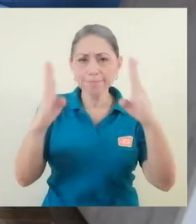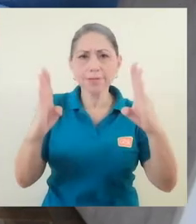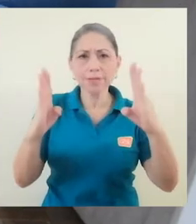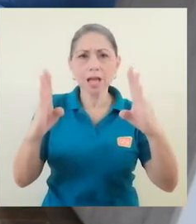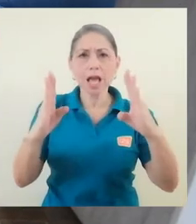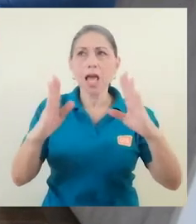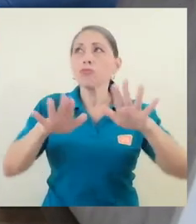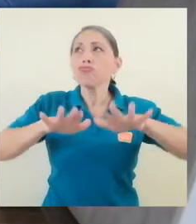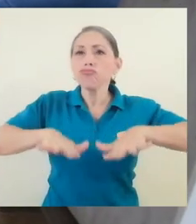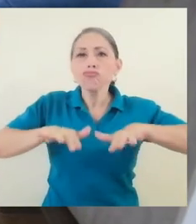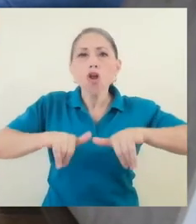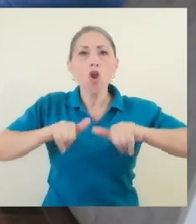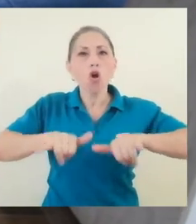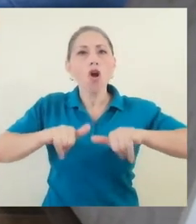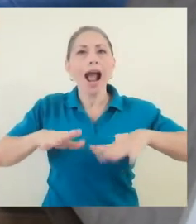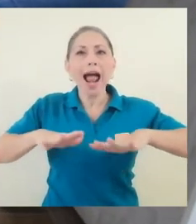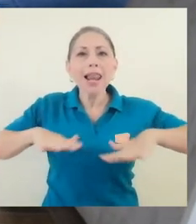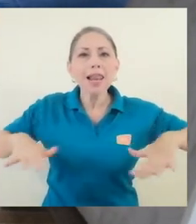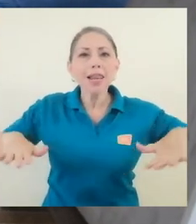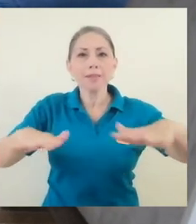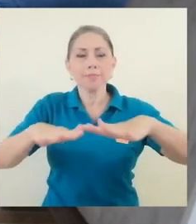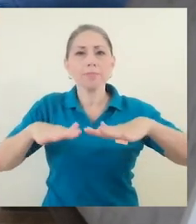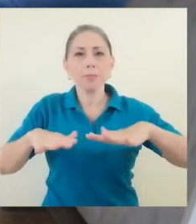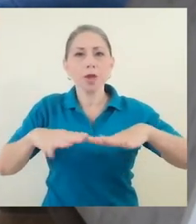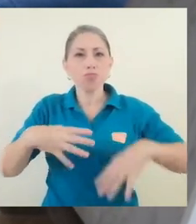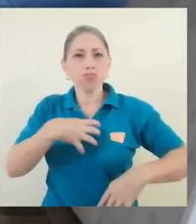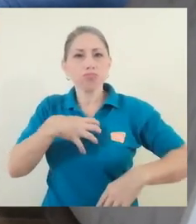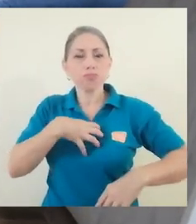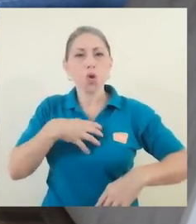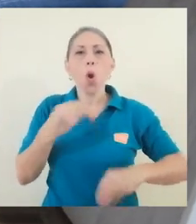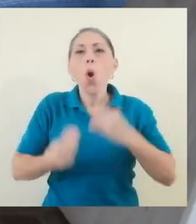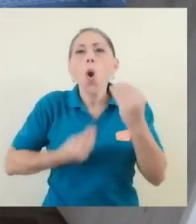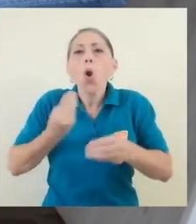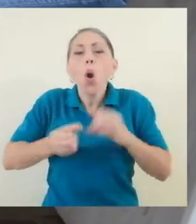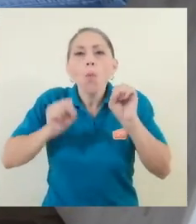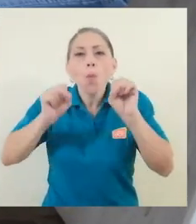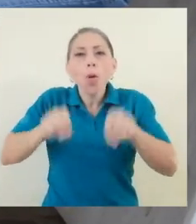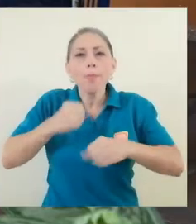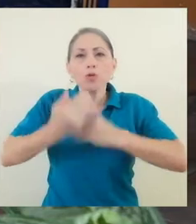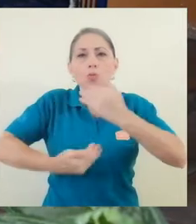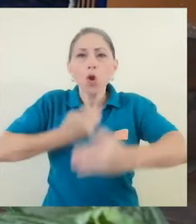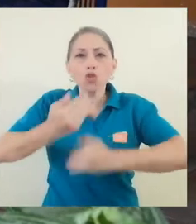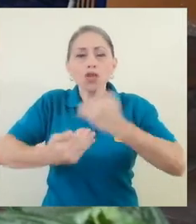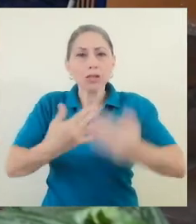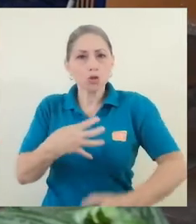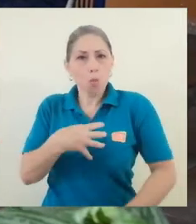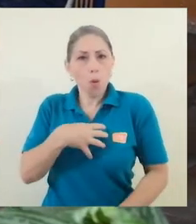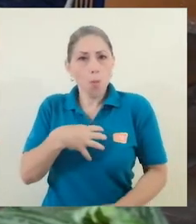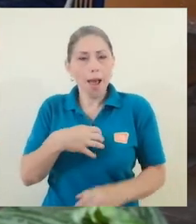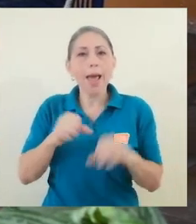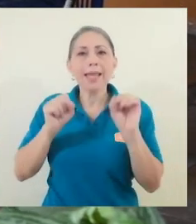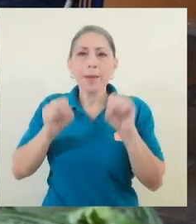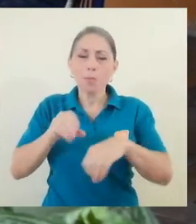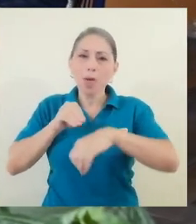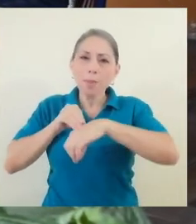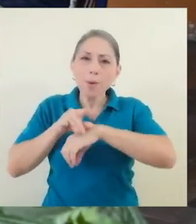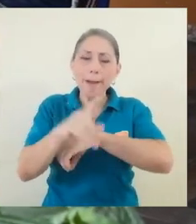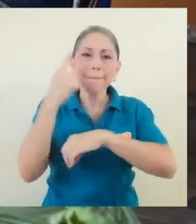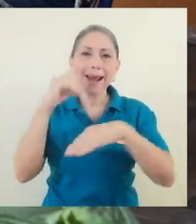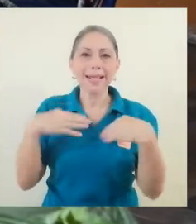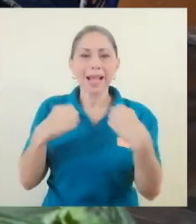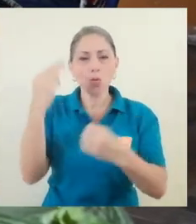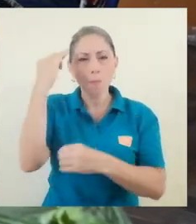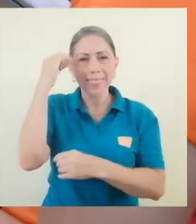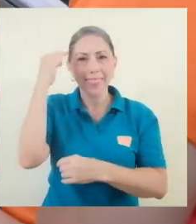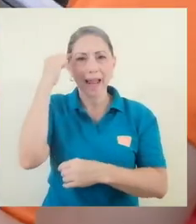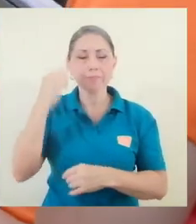desde lo local de cómo podemos ir generando procesos locales que incidan también en la obra de la salud mental.